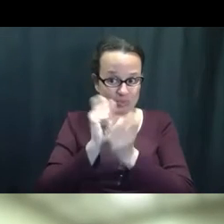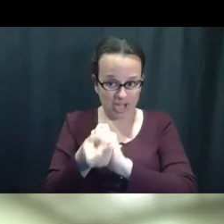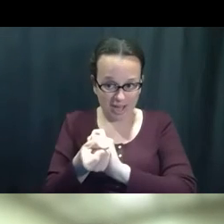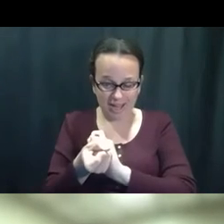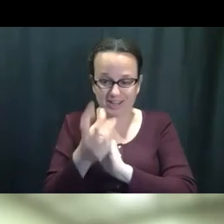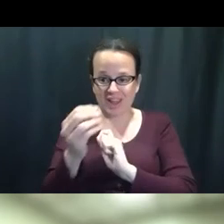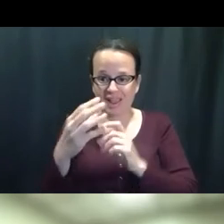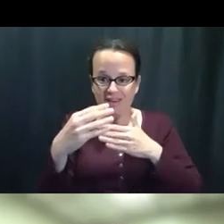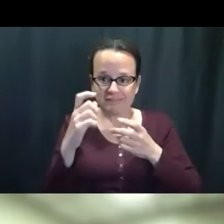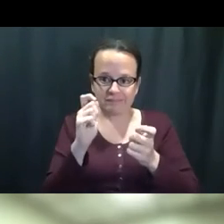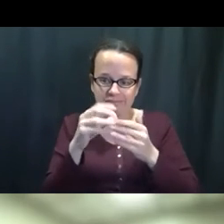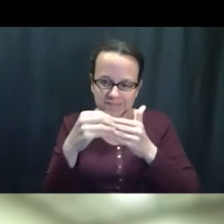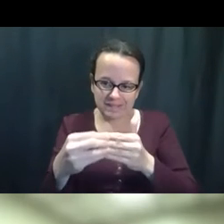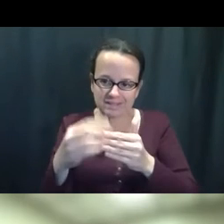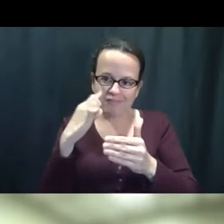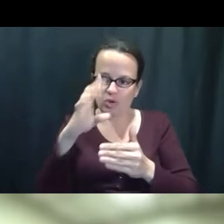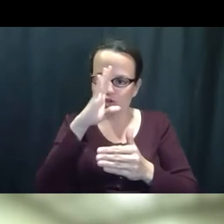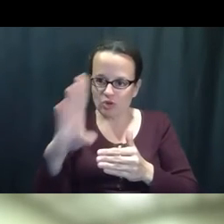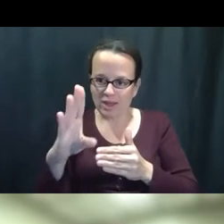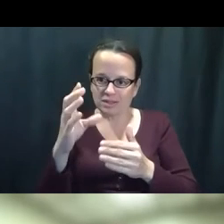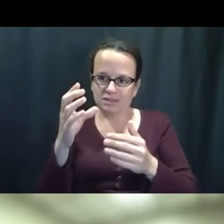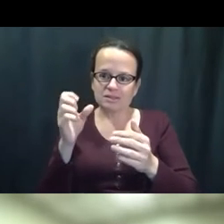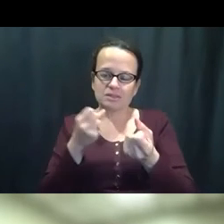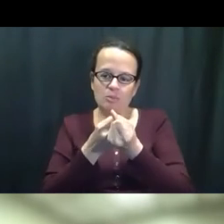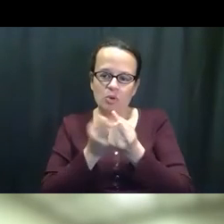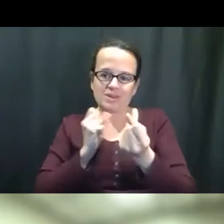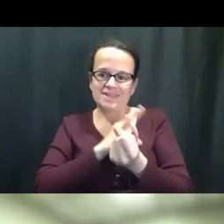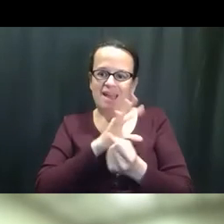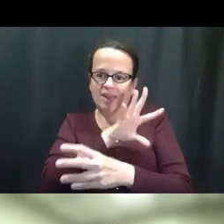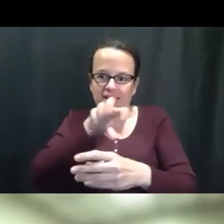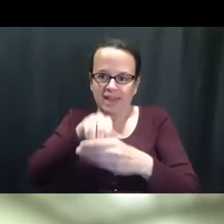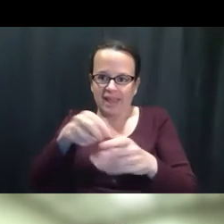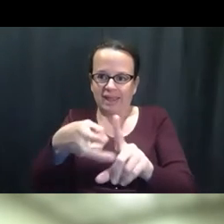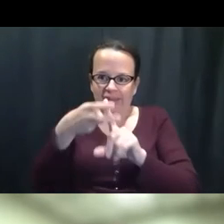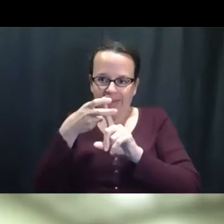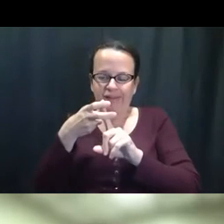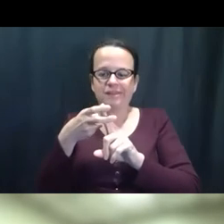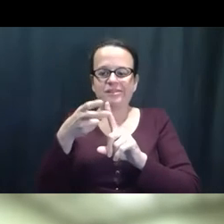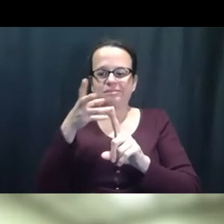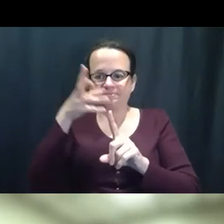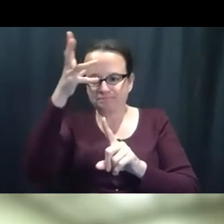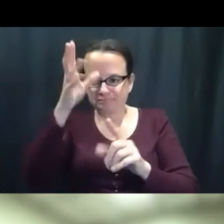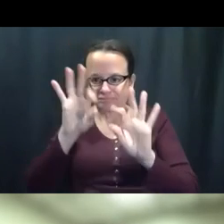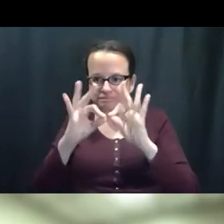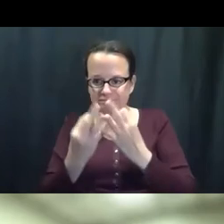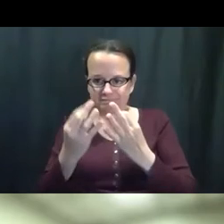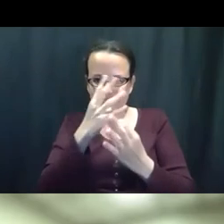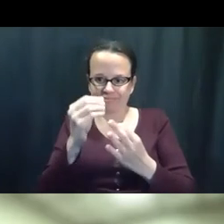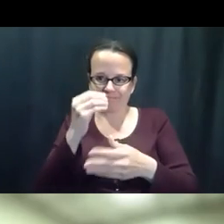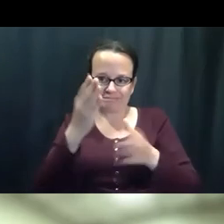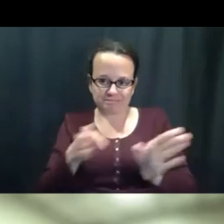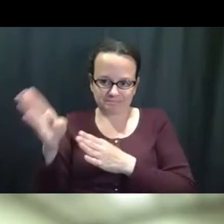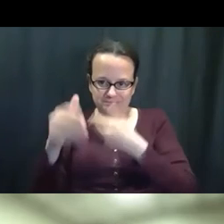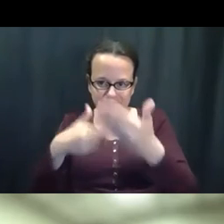los ambientes futuros y todo eso. Y cómo vamos a tener cambio con, con equipo de,